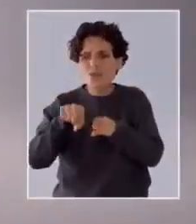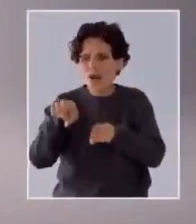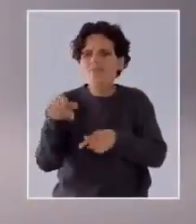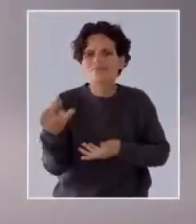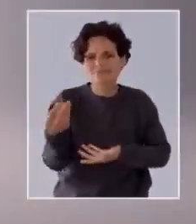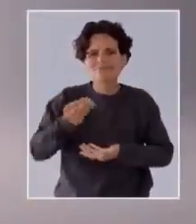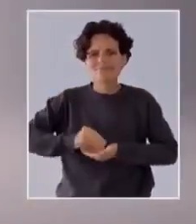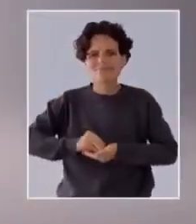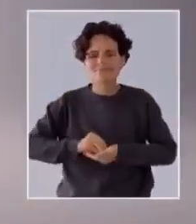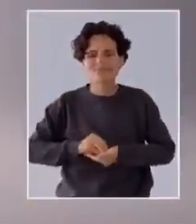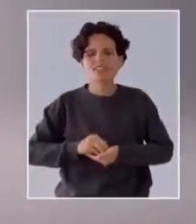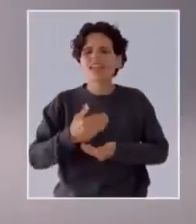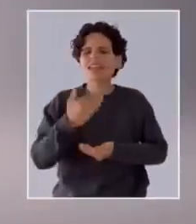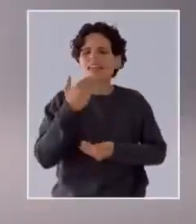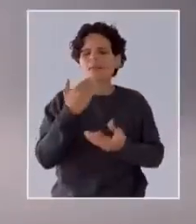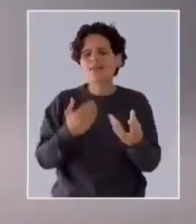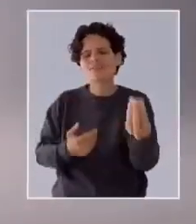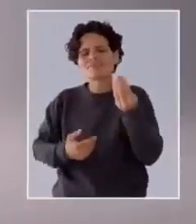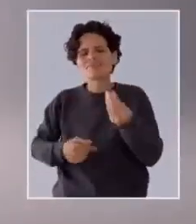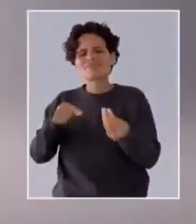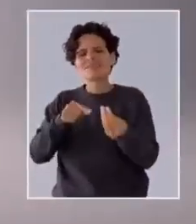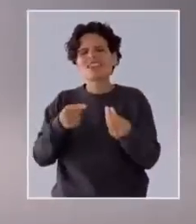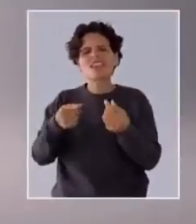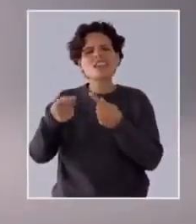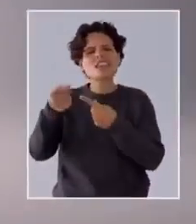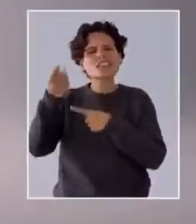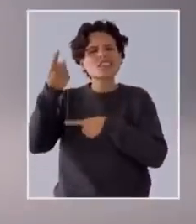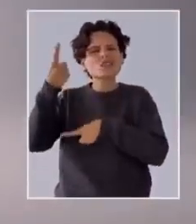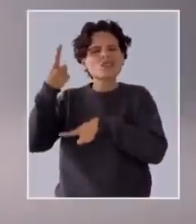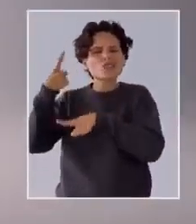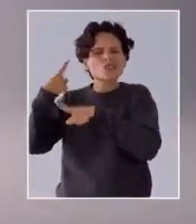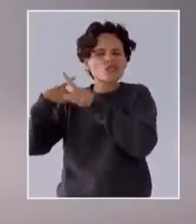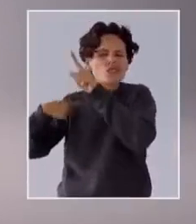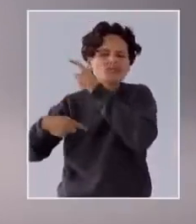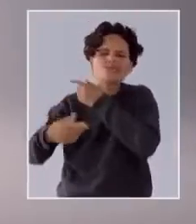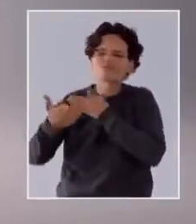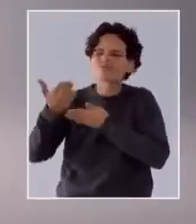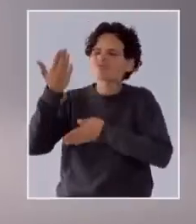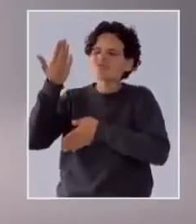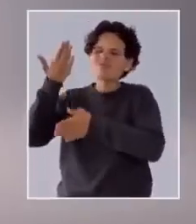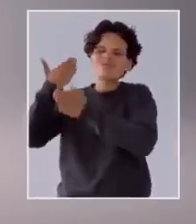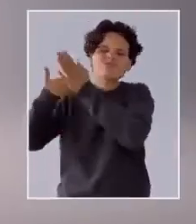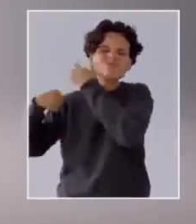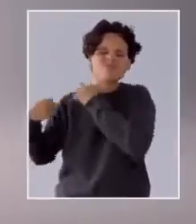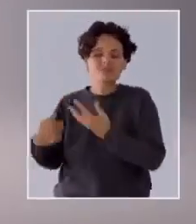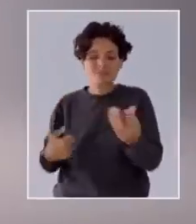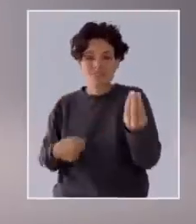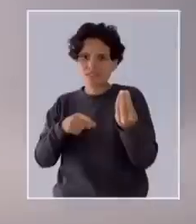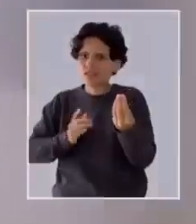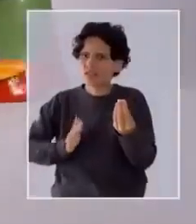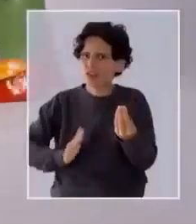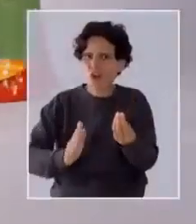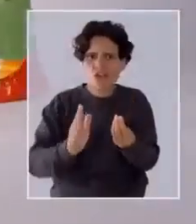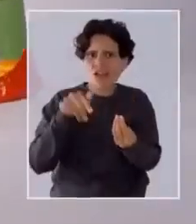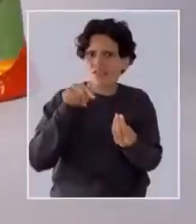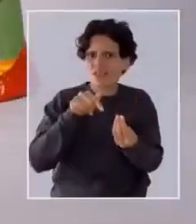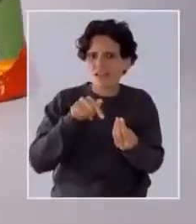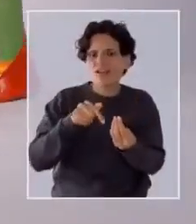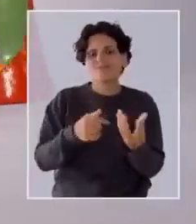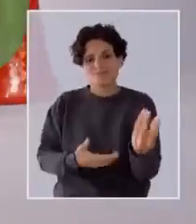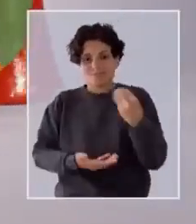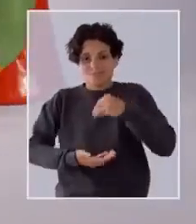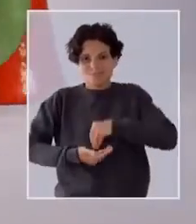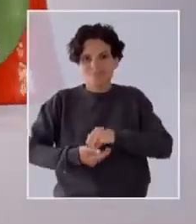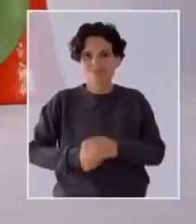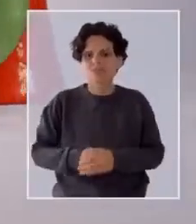está hecho de una historia aún más larga que Chile. Una historia que, por cierto, sigue cantando. Chile está hecho de